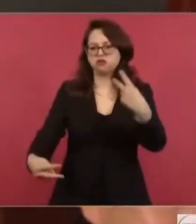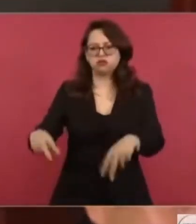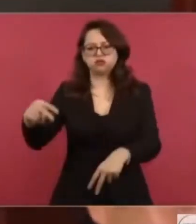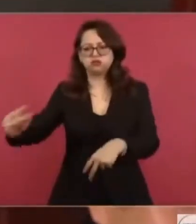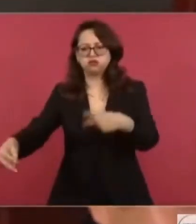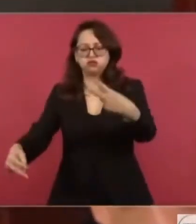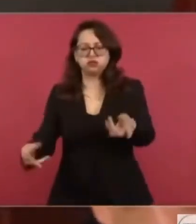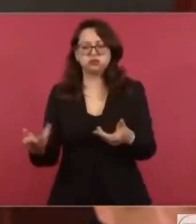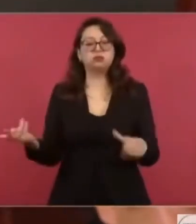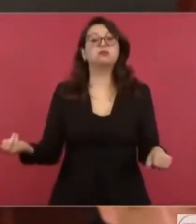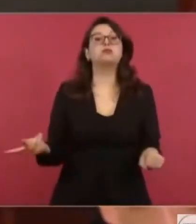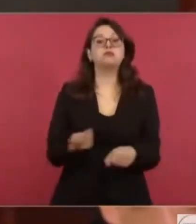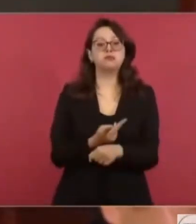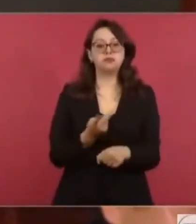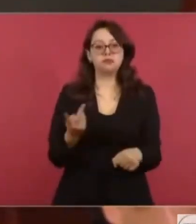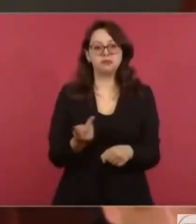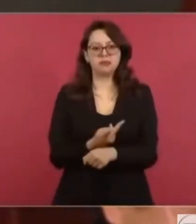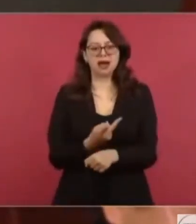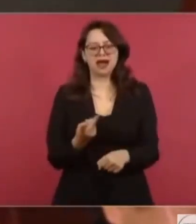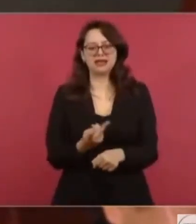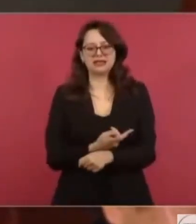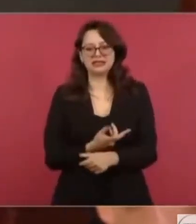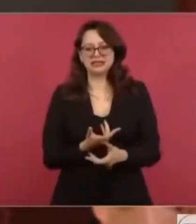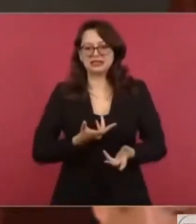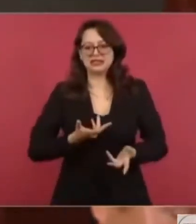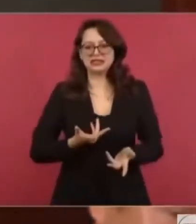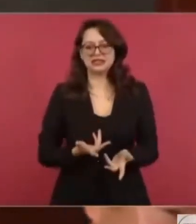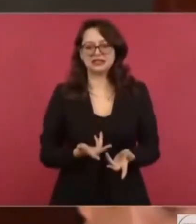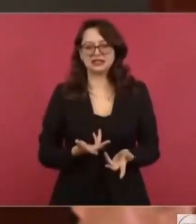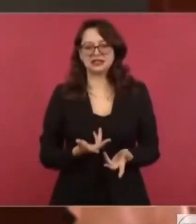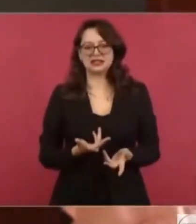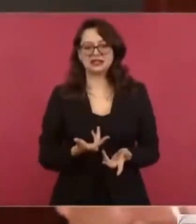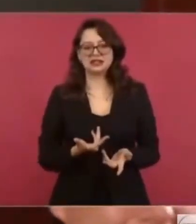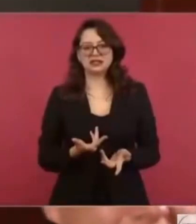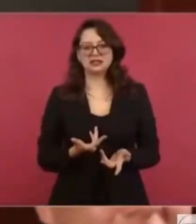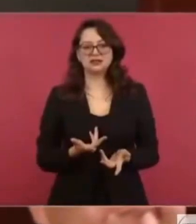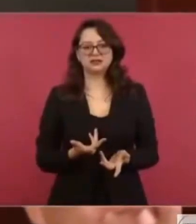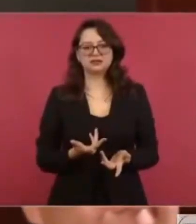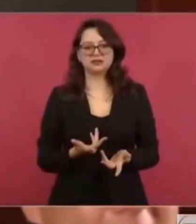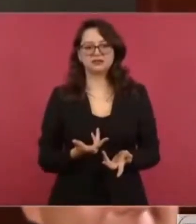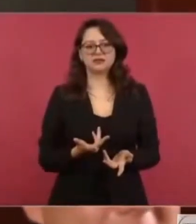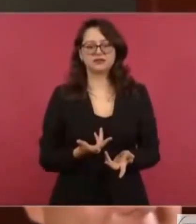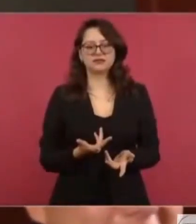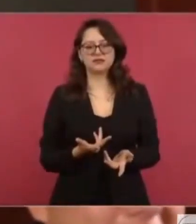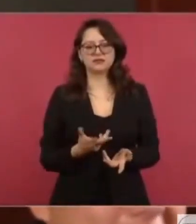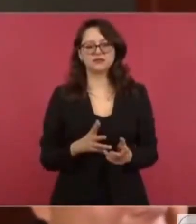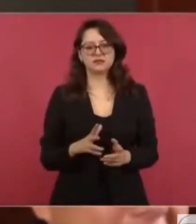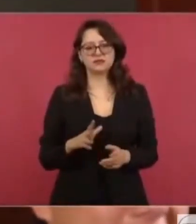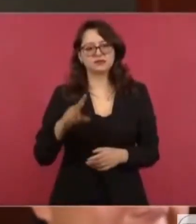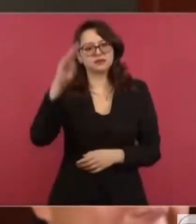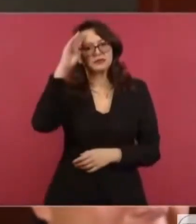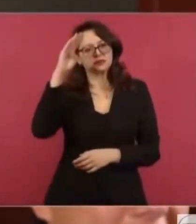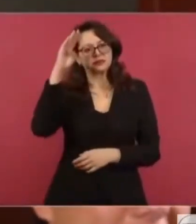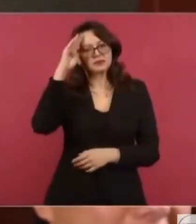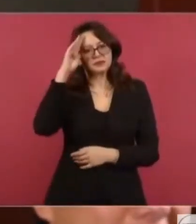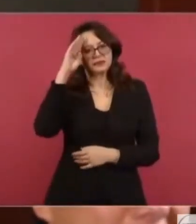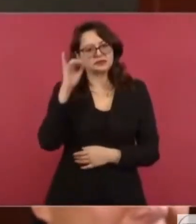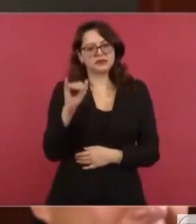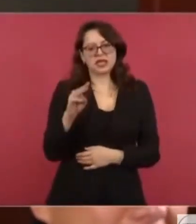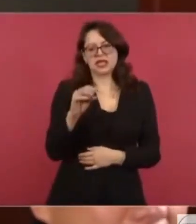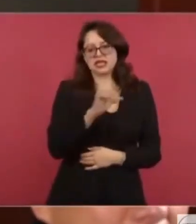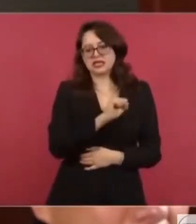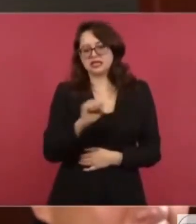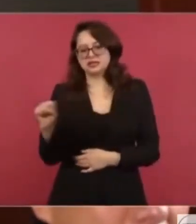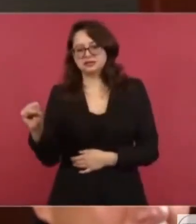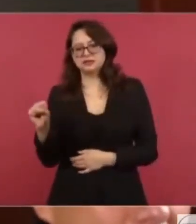sabiendo que las autoridades sanitarias, el Seguro Social principalmente,